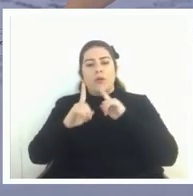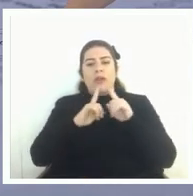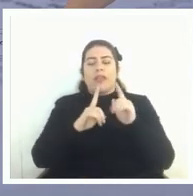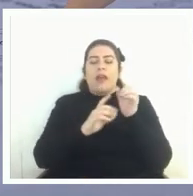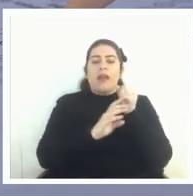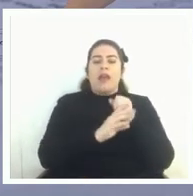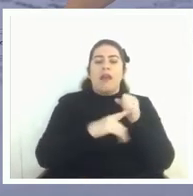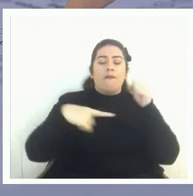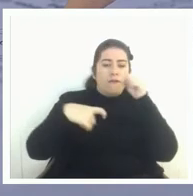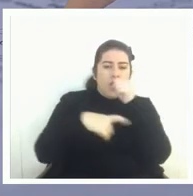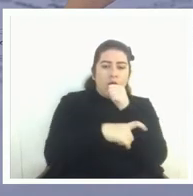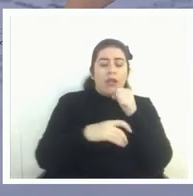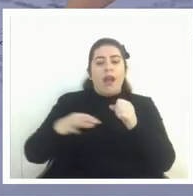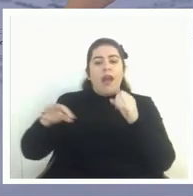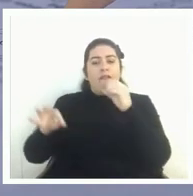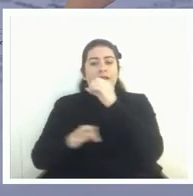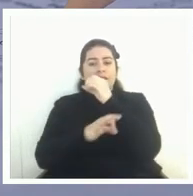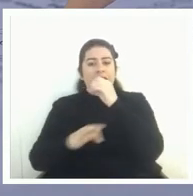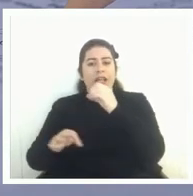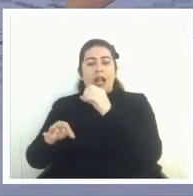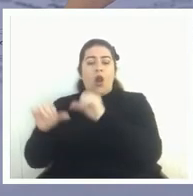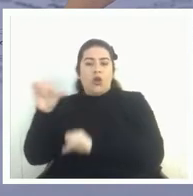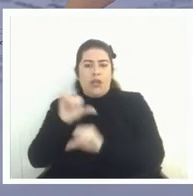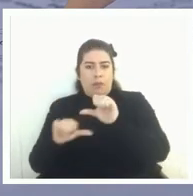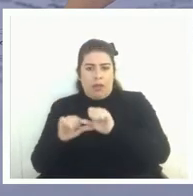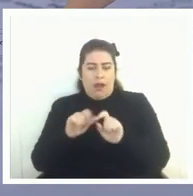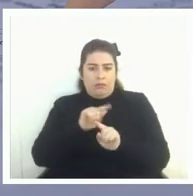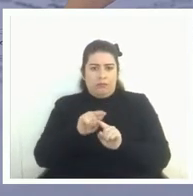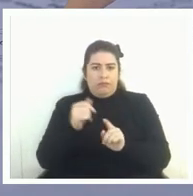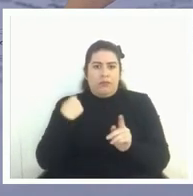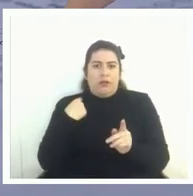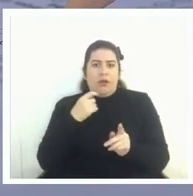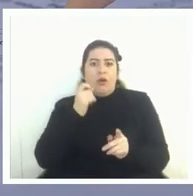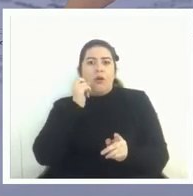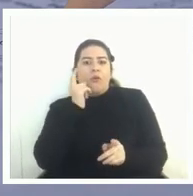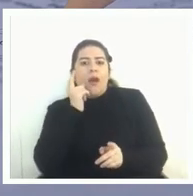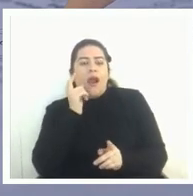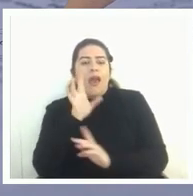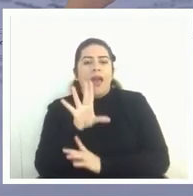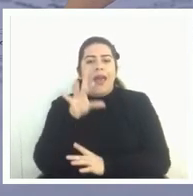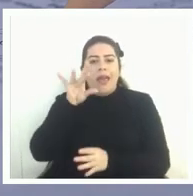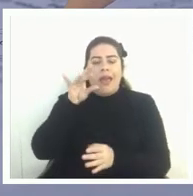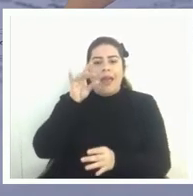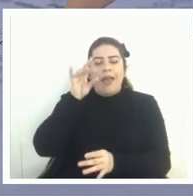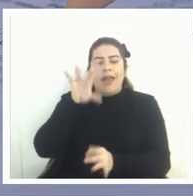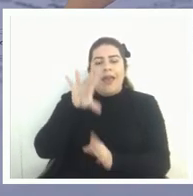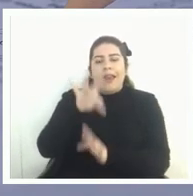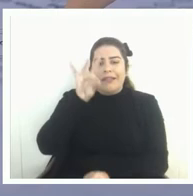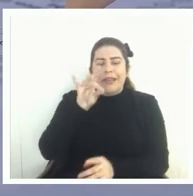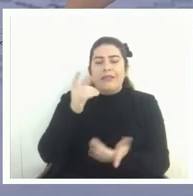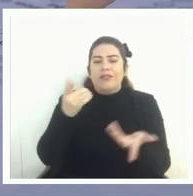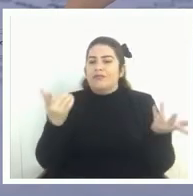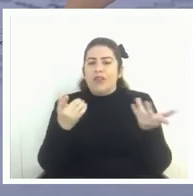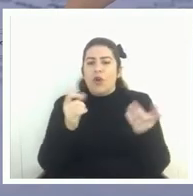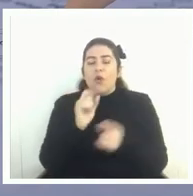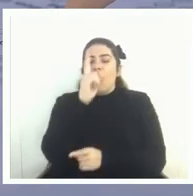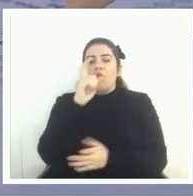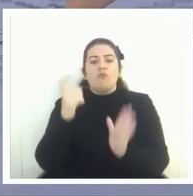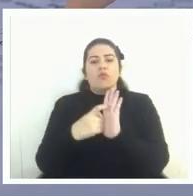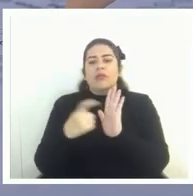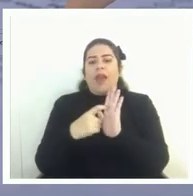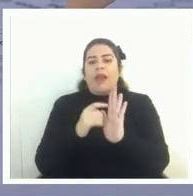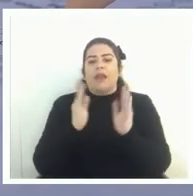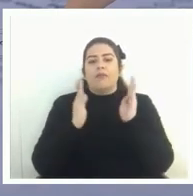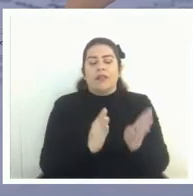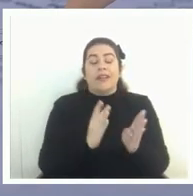entrega un solo contacto que es de ciencia que no distingue cuál módulo electivo o sea realmente esa prueba ha sido